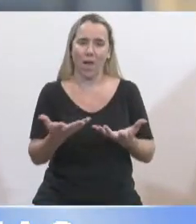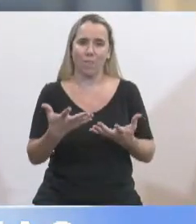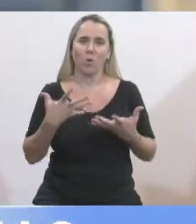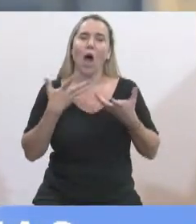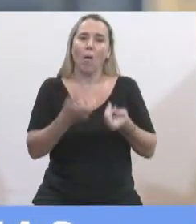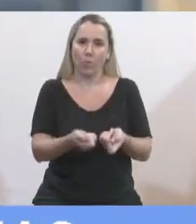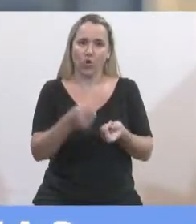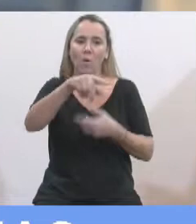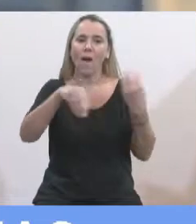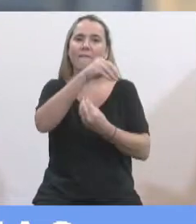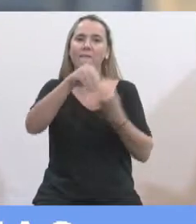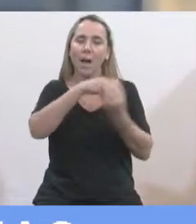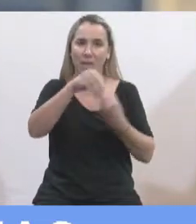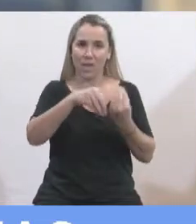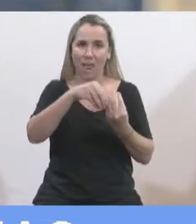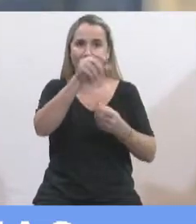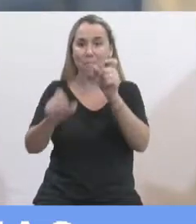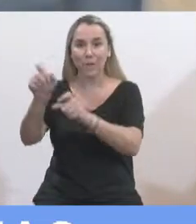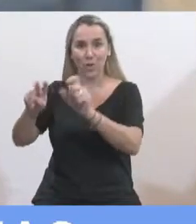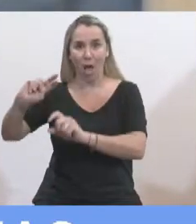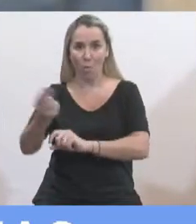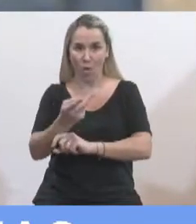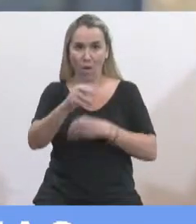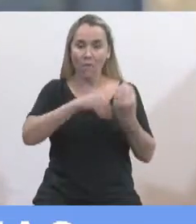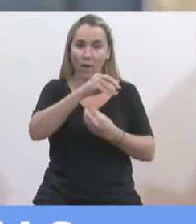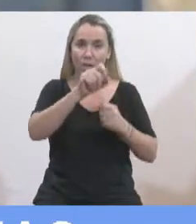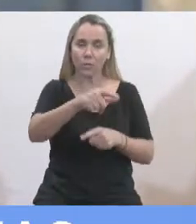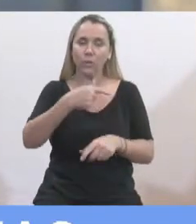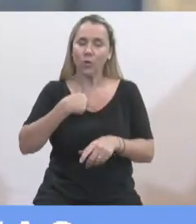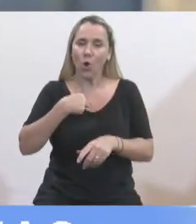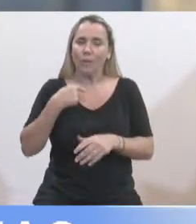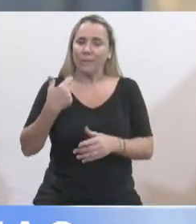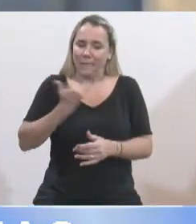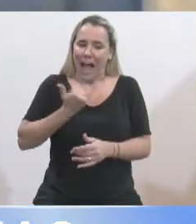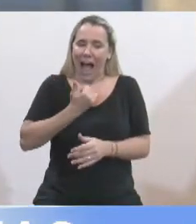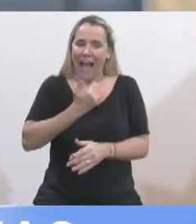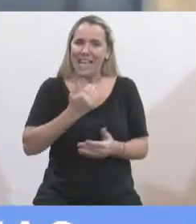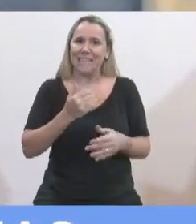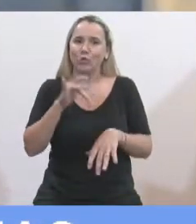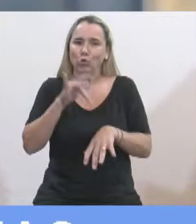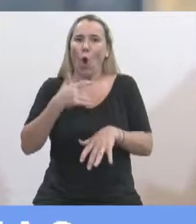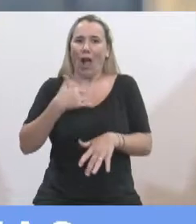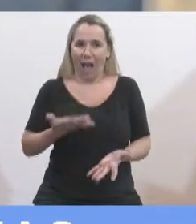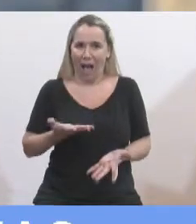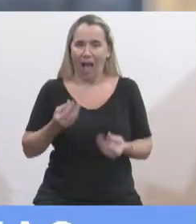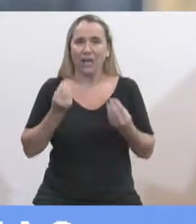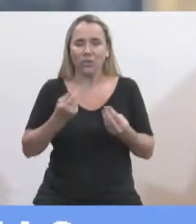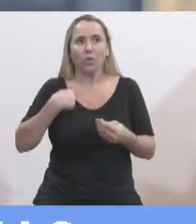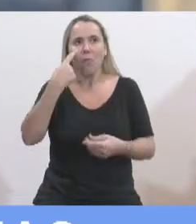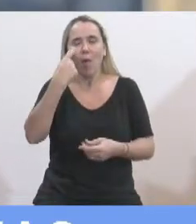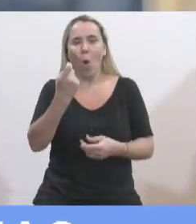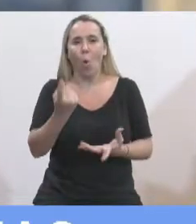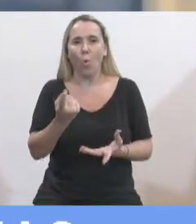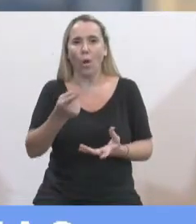esas personas, a los familiares, a algunos les toca muy de cerca y vemos realmente cómo esto está impactando ya